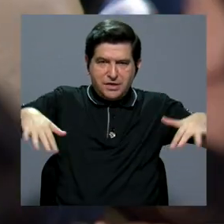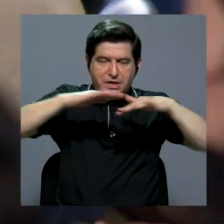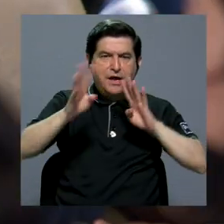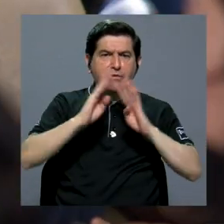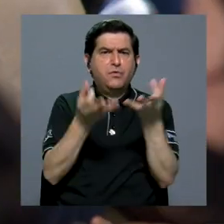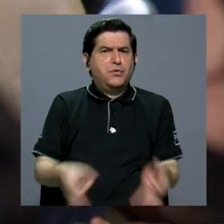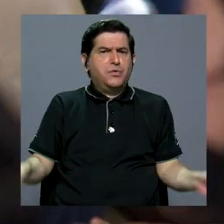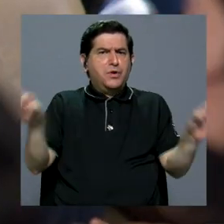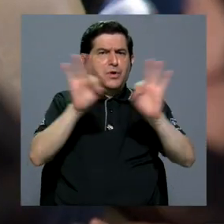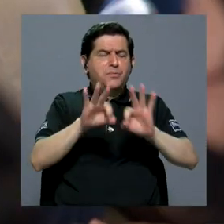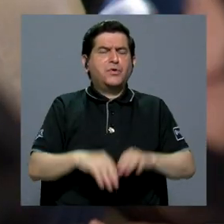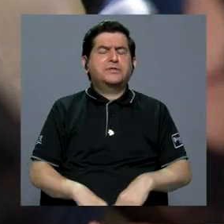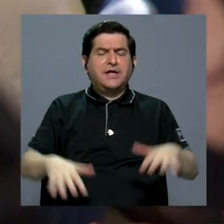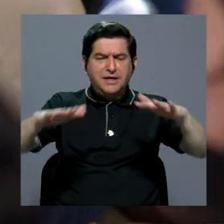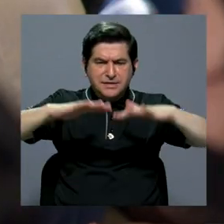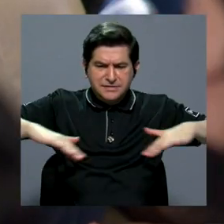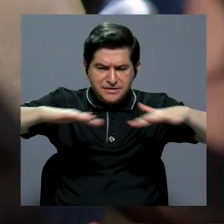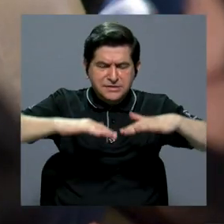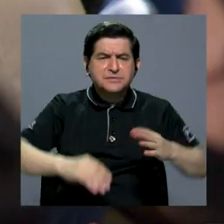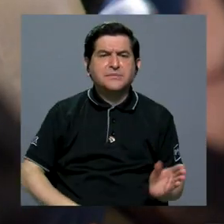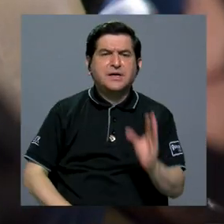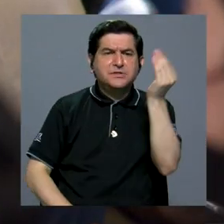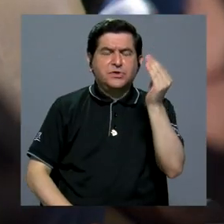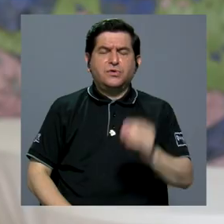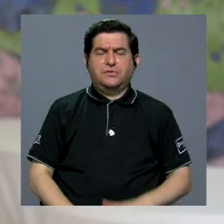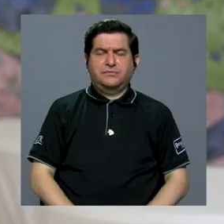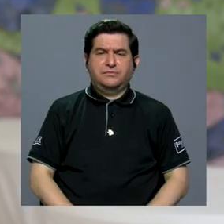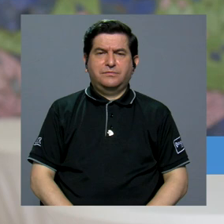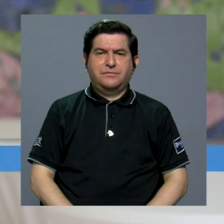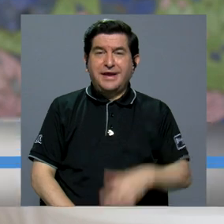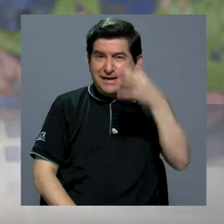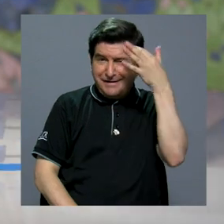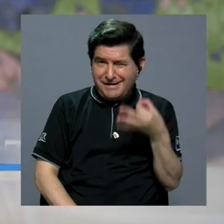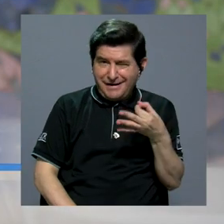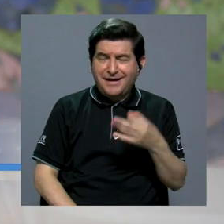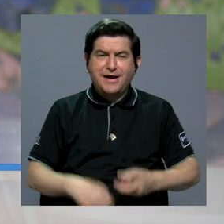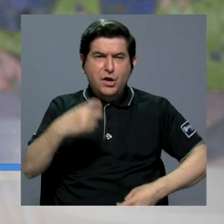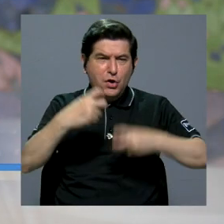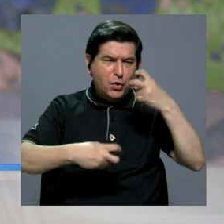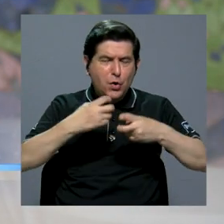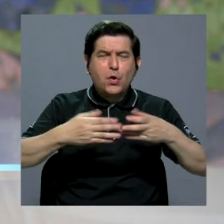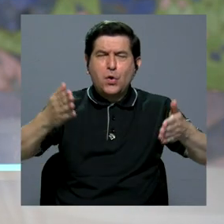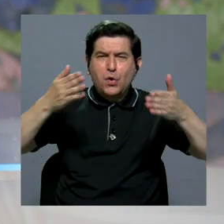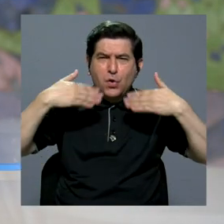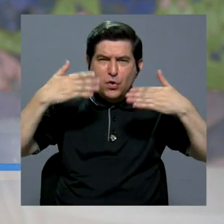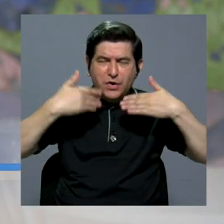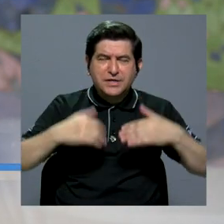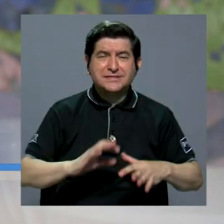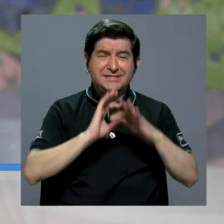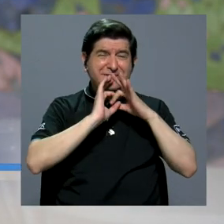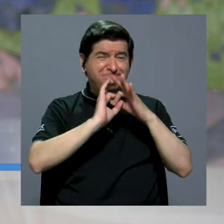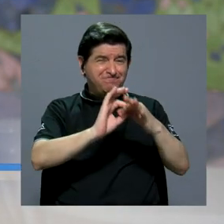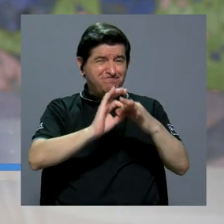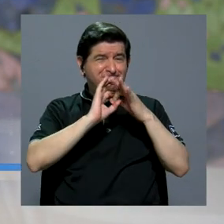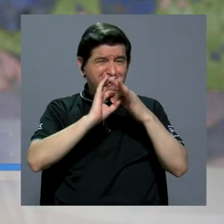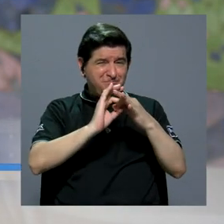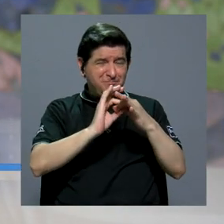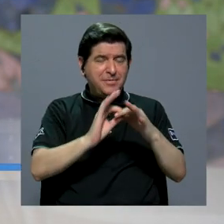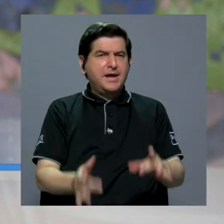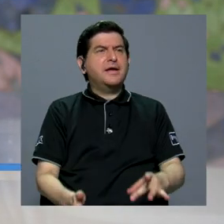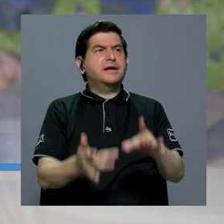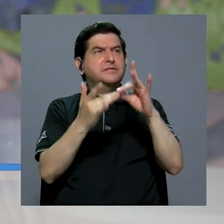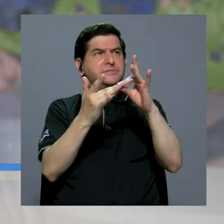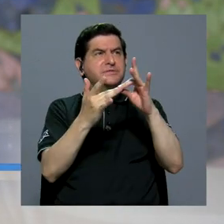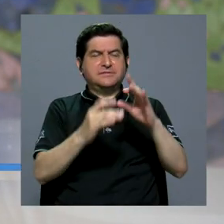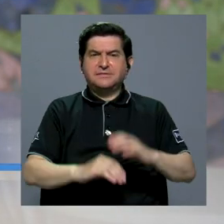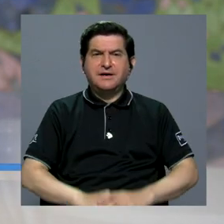importancia de crear estos espacios para las juventudes. Creo que la crisis climática atañe especialmente